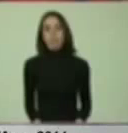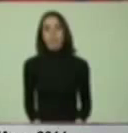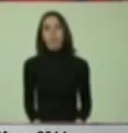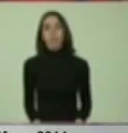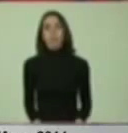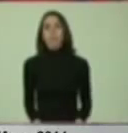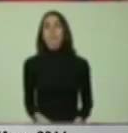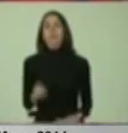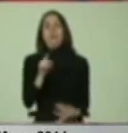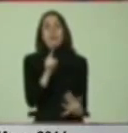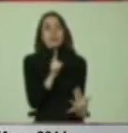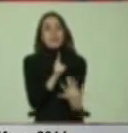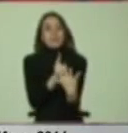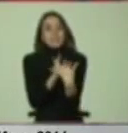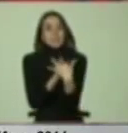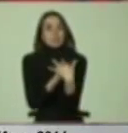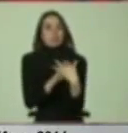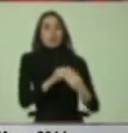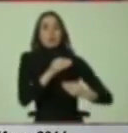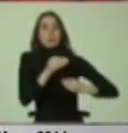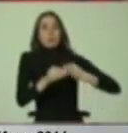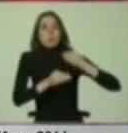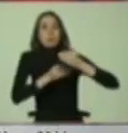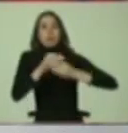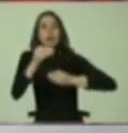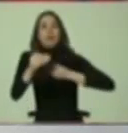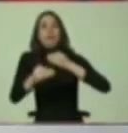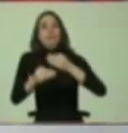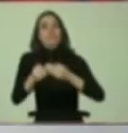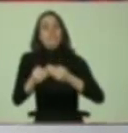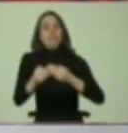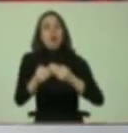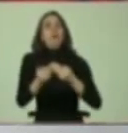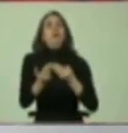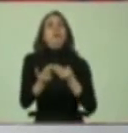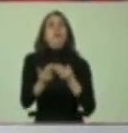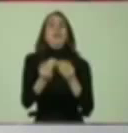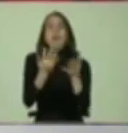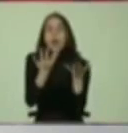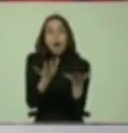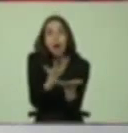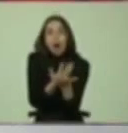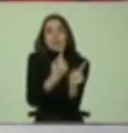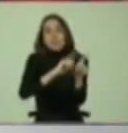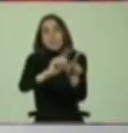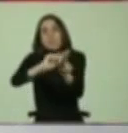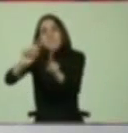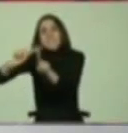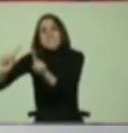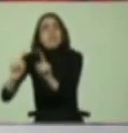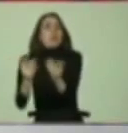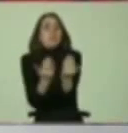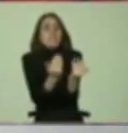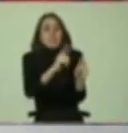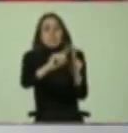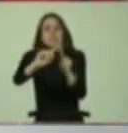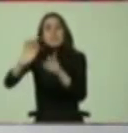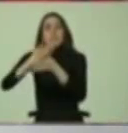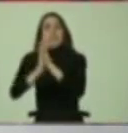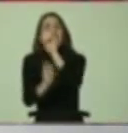Por tanto, la inclusión es un proceso que está orientado a atender la diversidad de necesidades de todos los estudiantes,